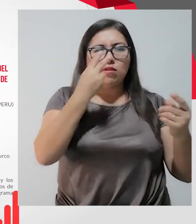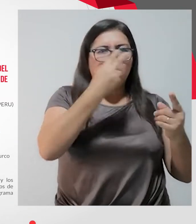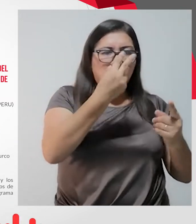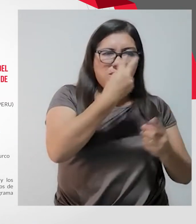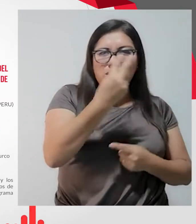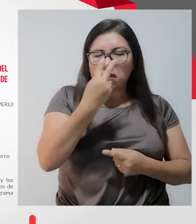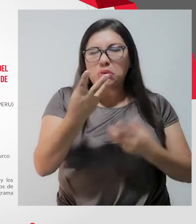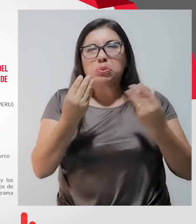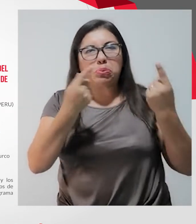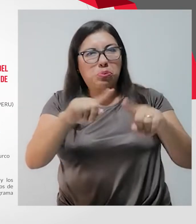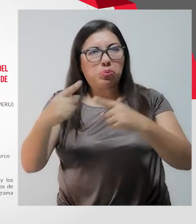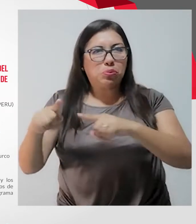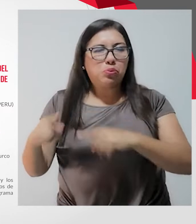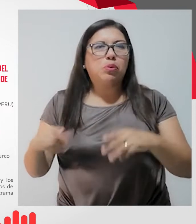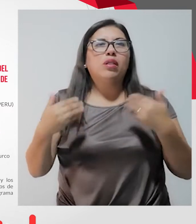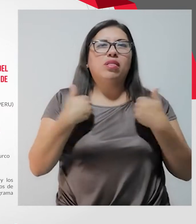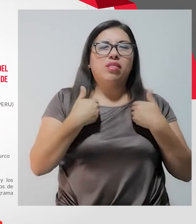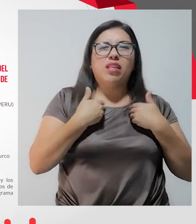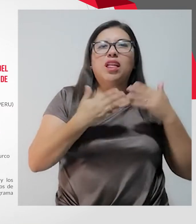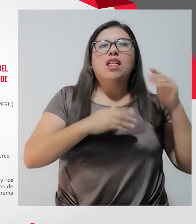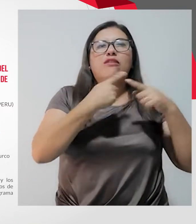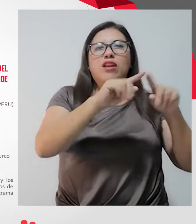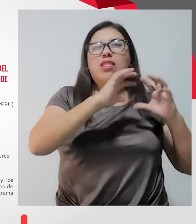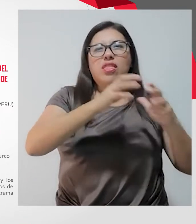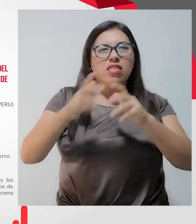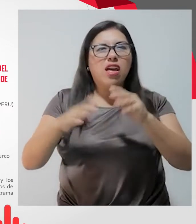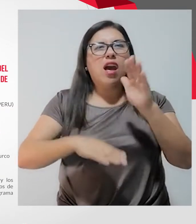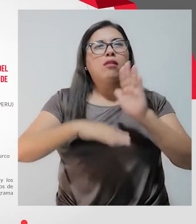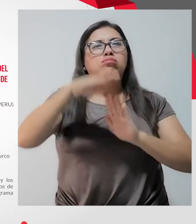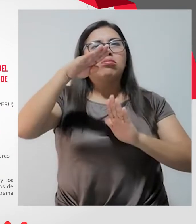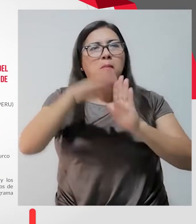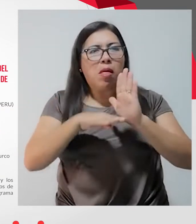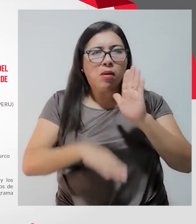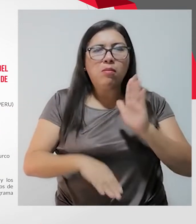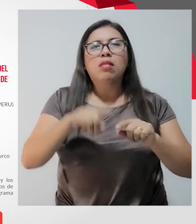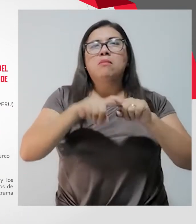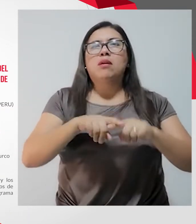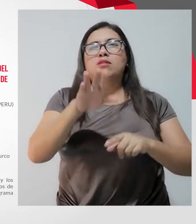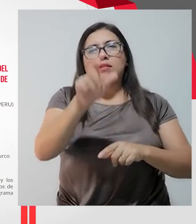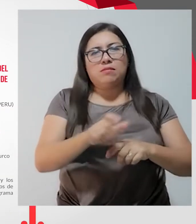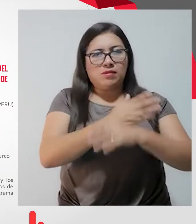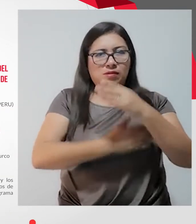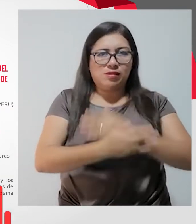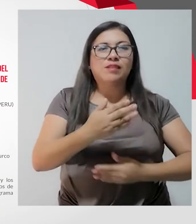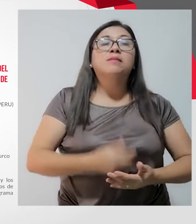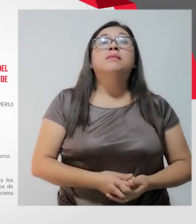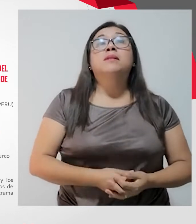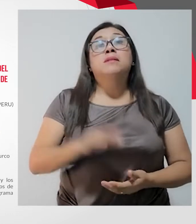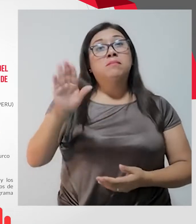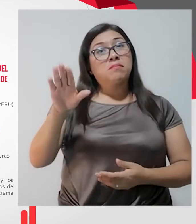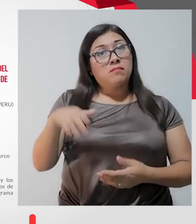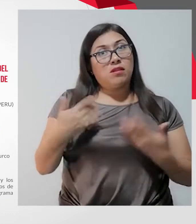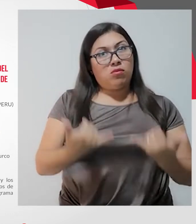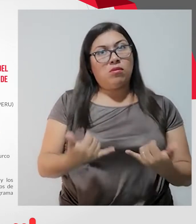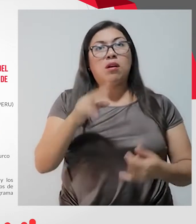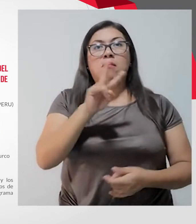casos puede generar algún tipo o grado de discapacidad. Y Enrique, esto es muy importante. Hoy,